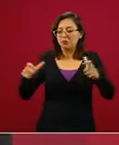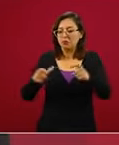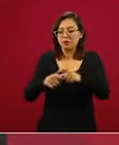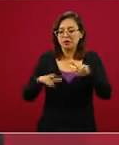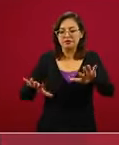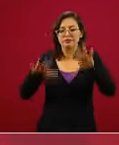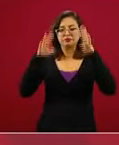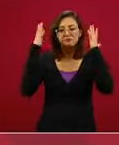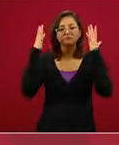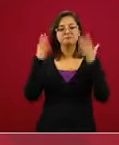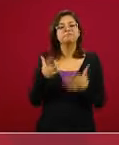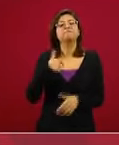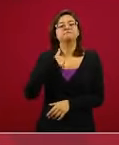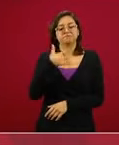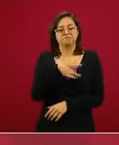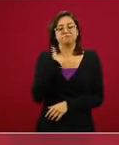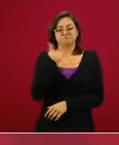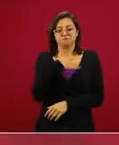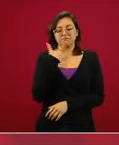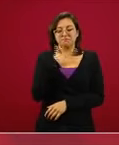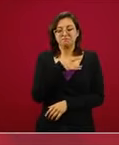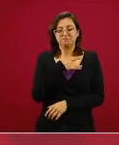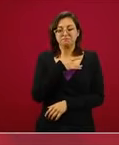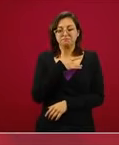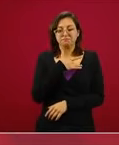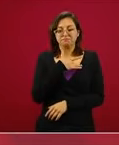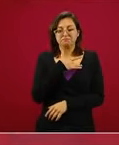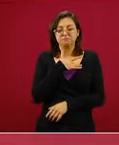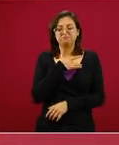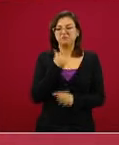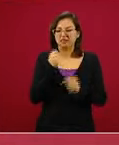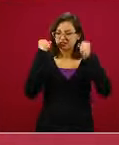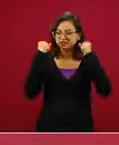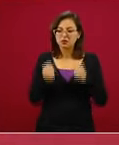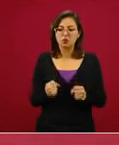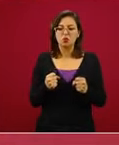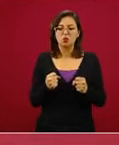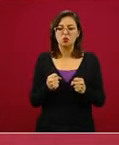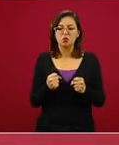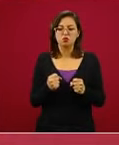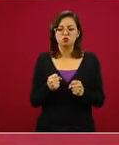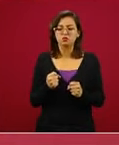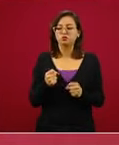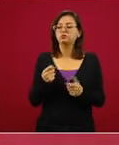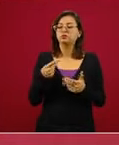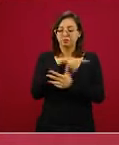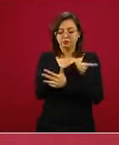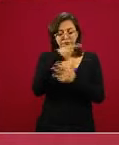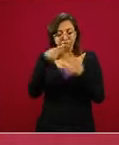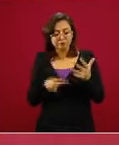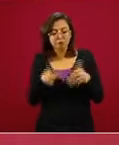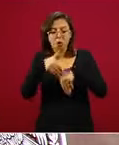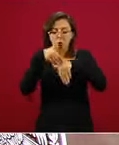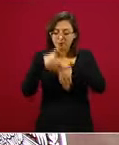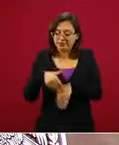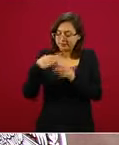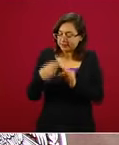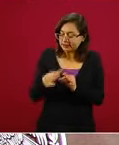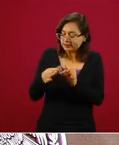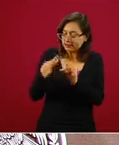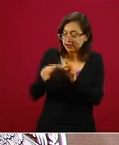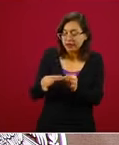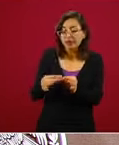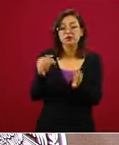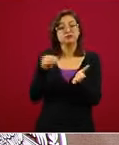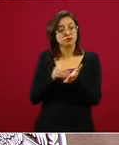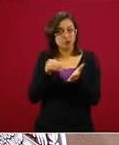que en la medida en la que tengamos todavía disciplina sobre estas medidas estaremos